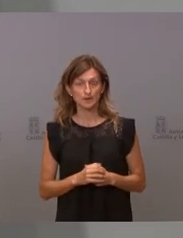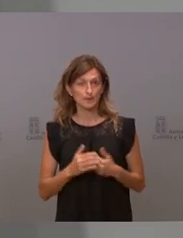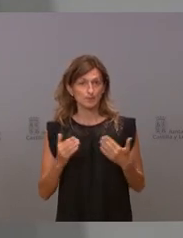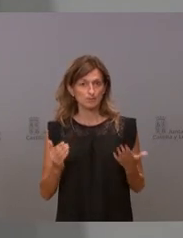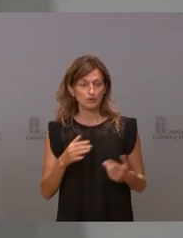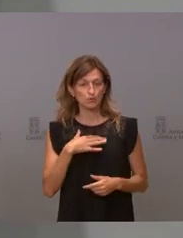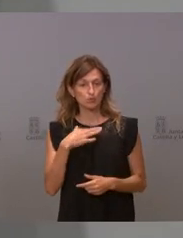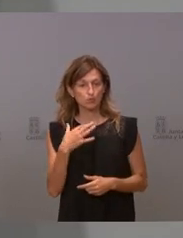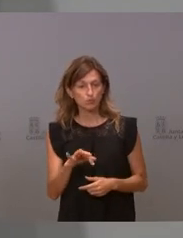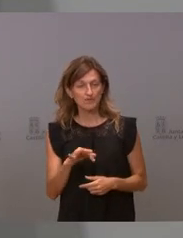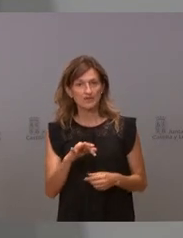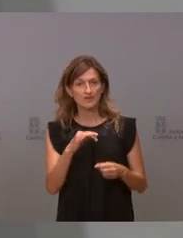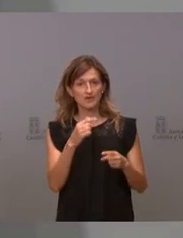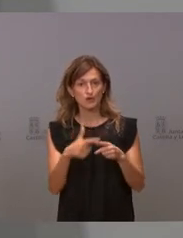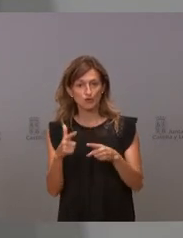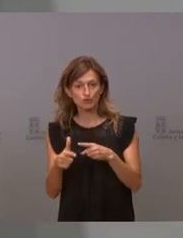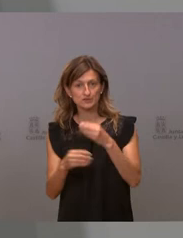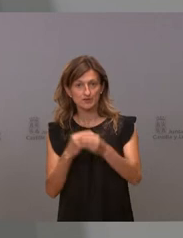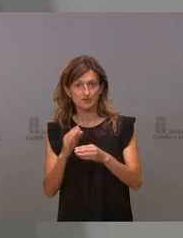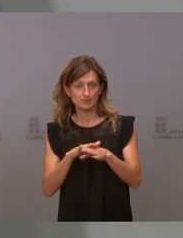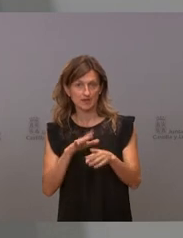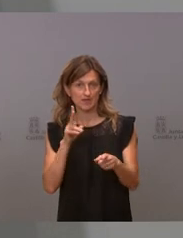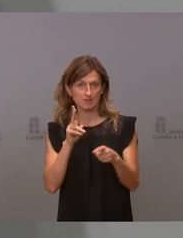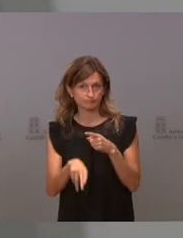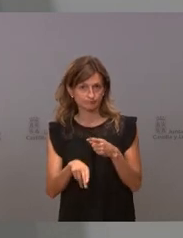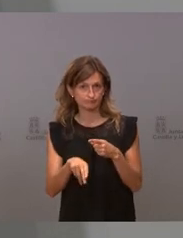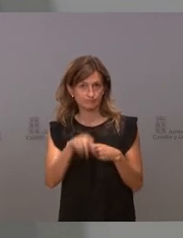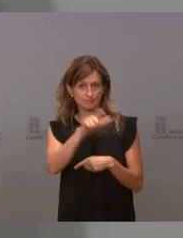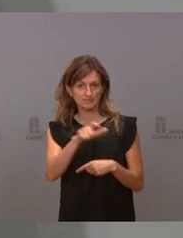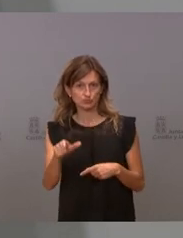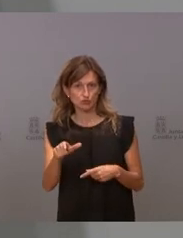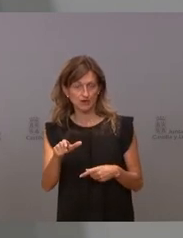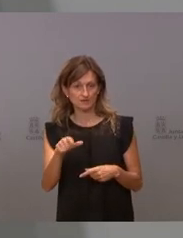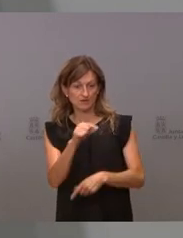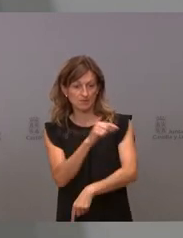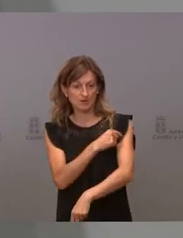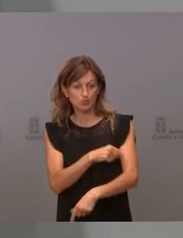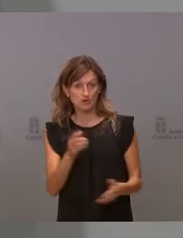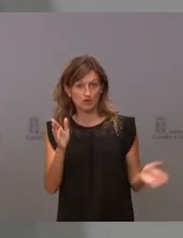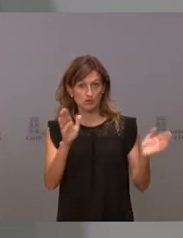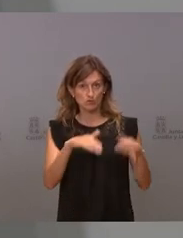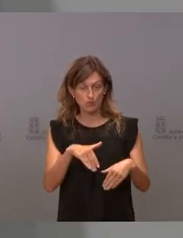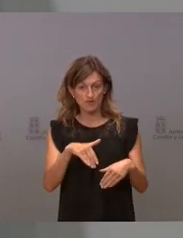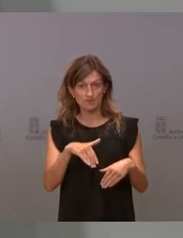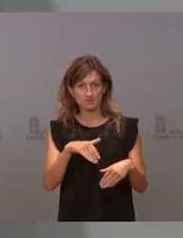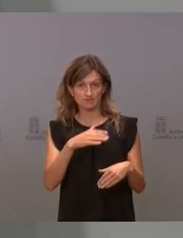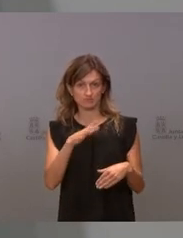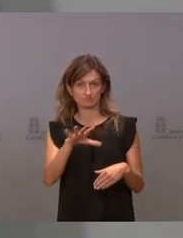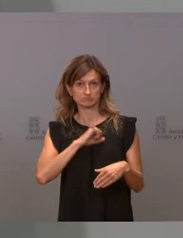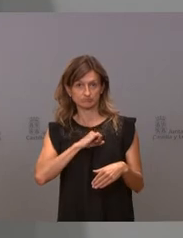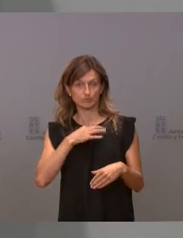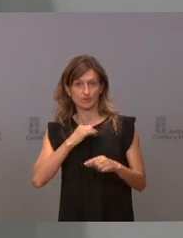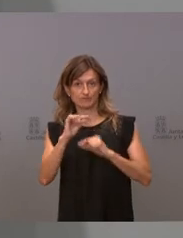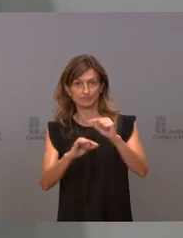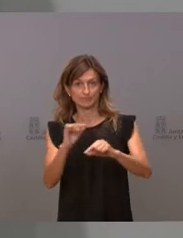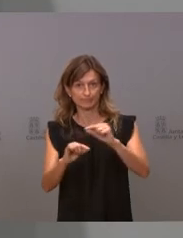posible hacer muchas cosas para evitar que una persona no vacunada infecte a